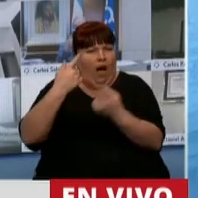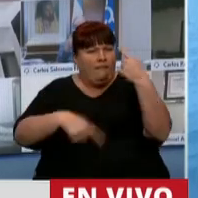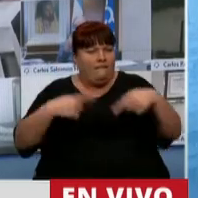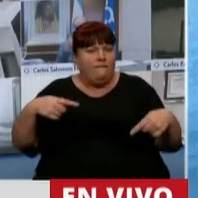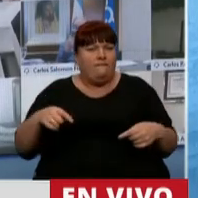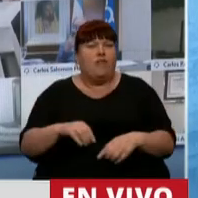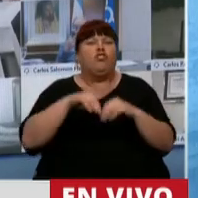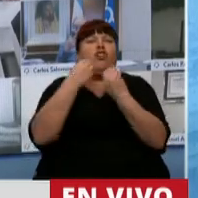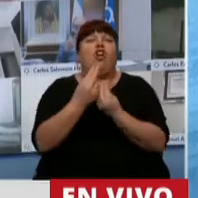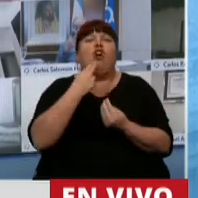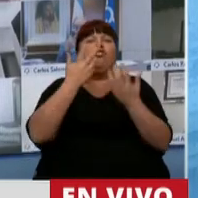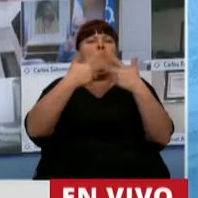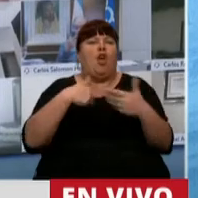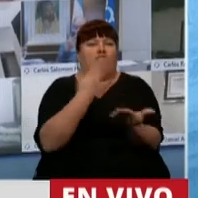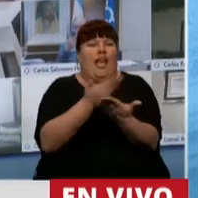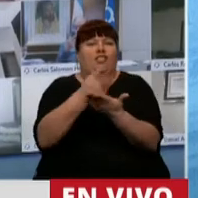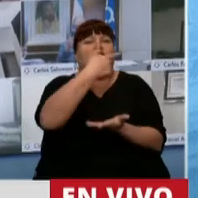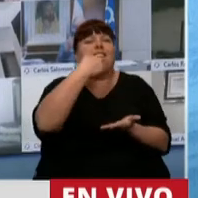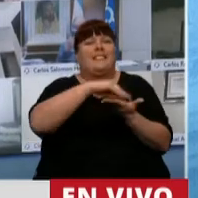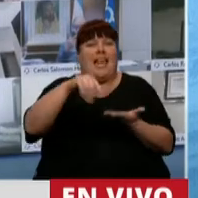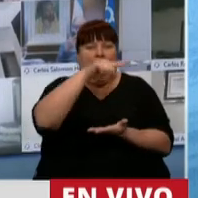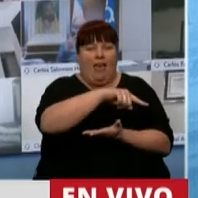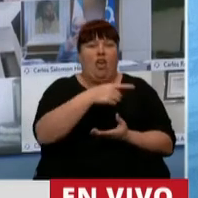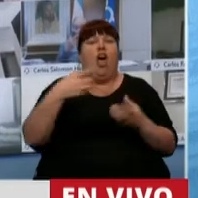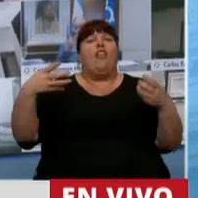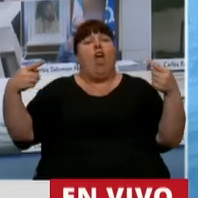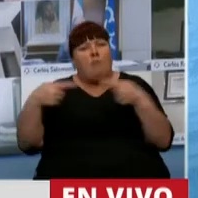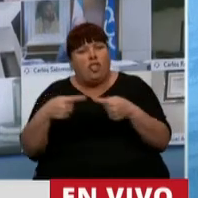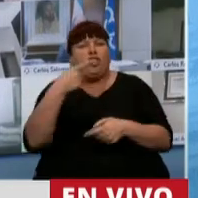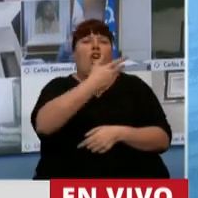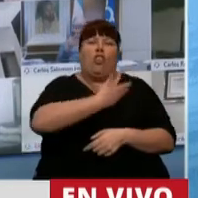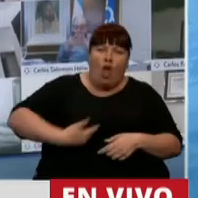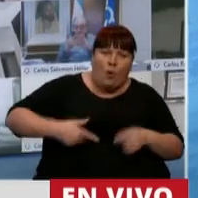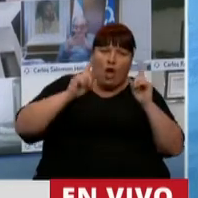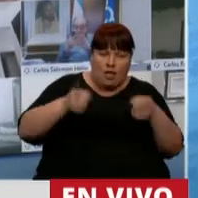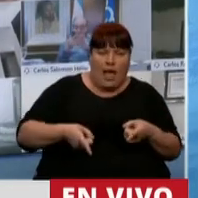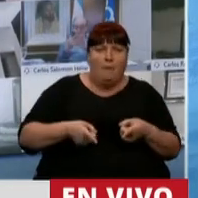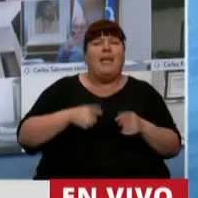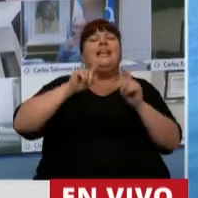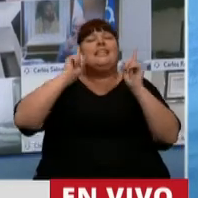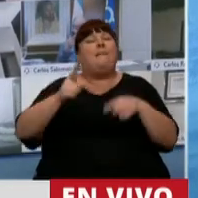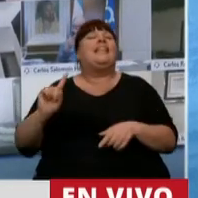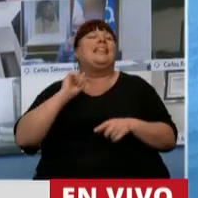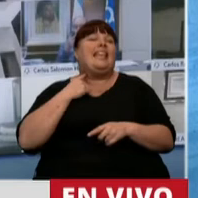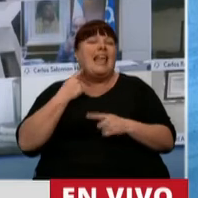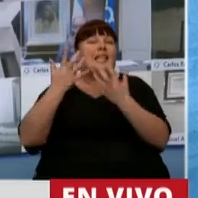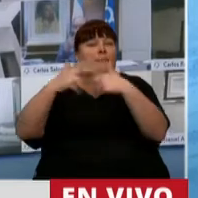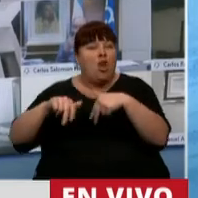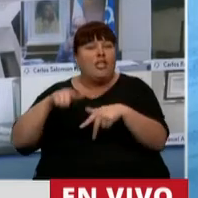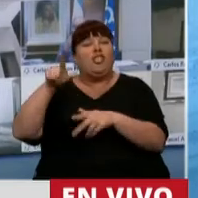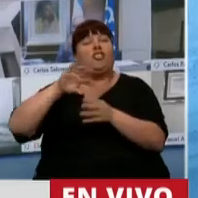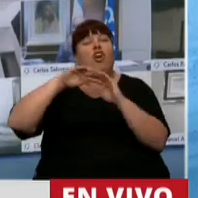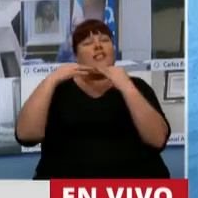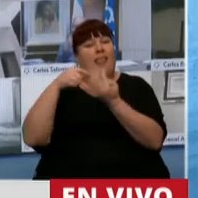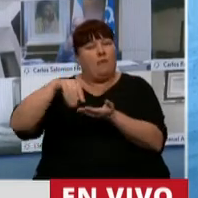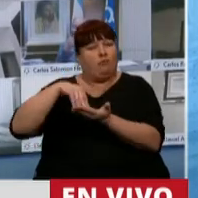11 proyectos en la Cámara de Senadores de la oposición y del oficialismo como hubieron 13 proyectos en la Cámara